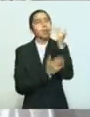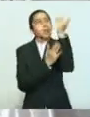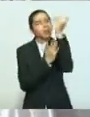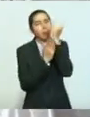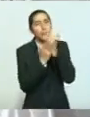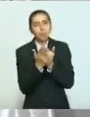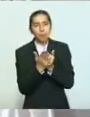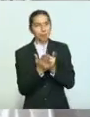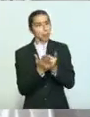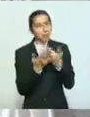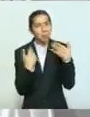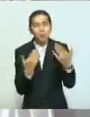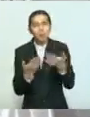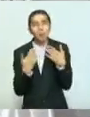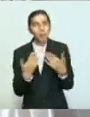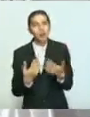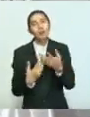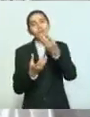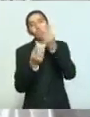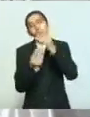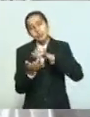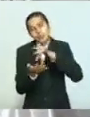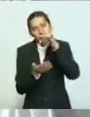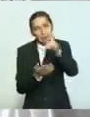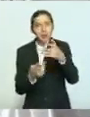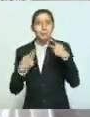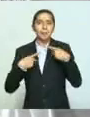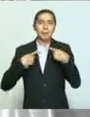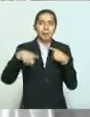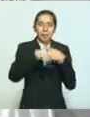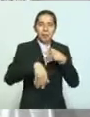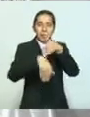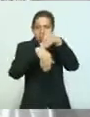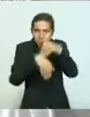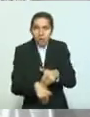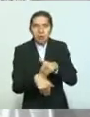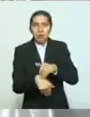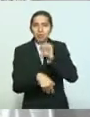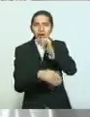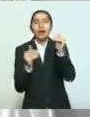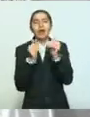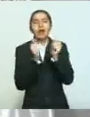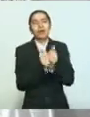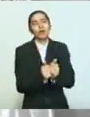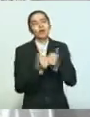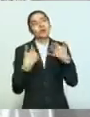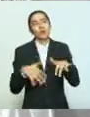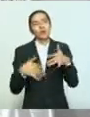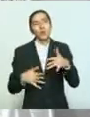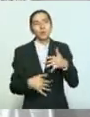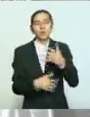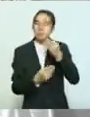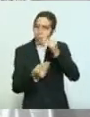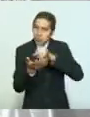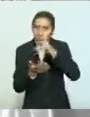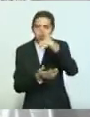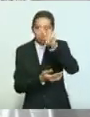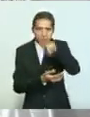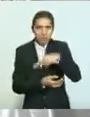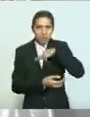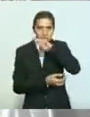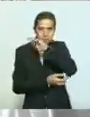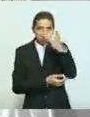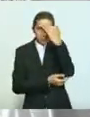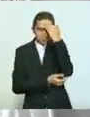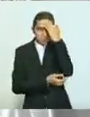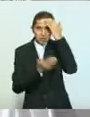significativa. Muchas gracias por haberlo acatado, de verdad se los digo. Y en esto quiero agradecer y reconocer